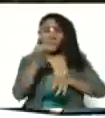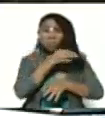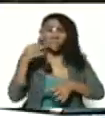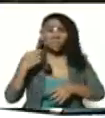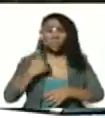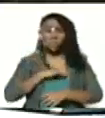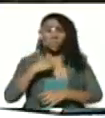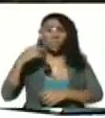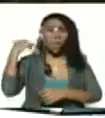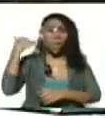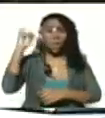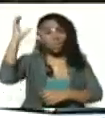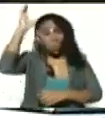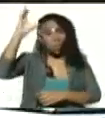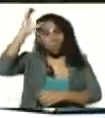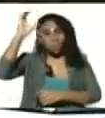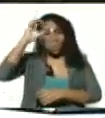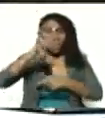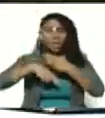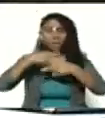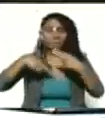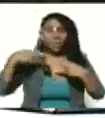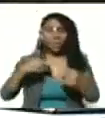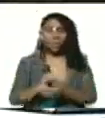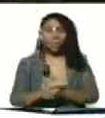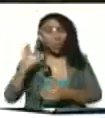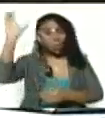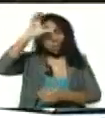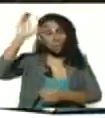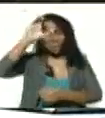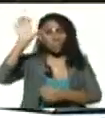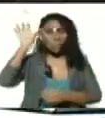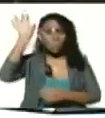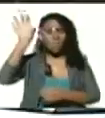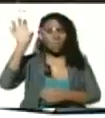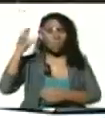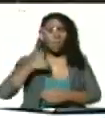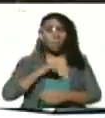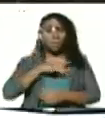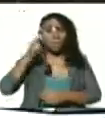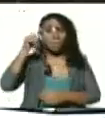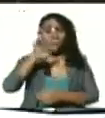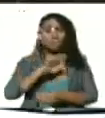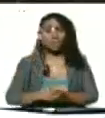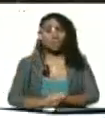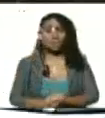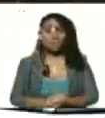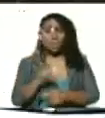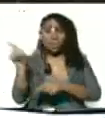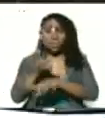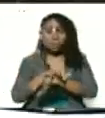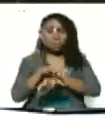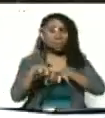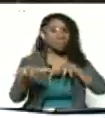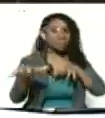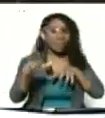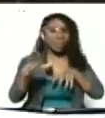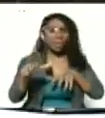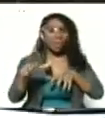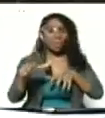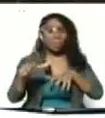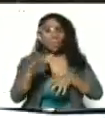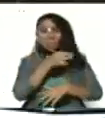tenemos que es la conciencia revolucionaria, la conciencia patriótica de nuestro pueblo. Es el mayor antídoto que tenemos.